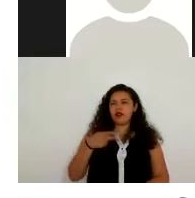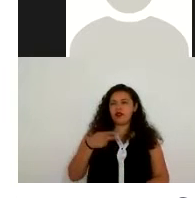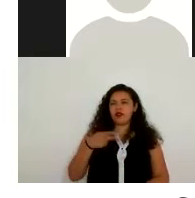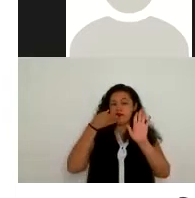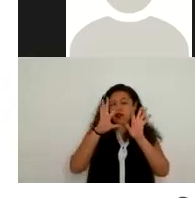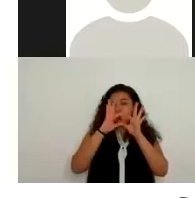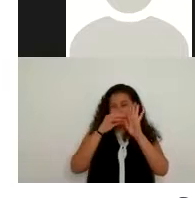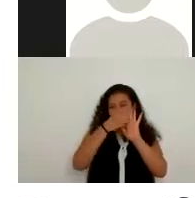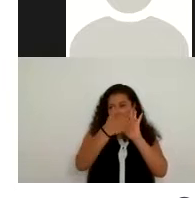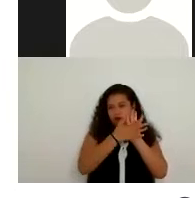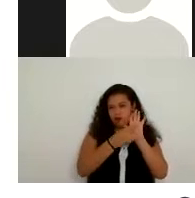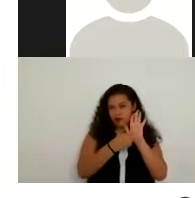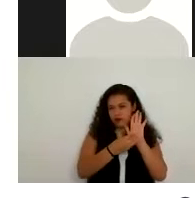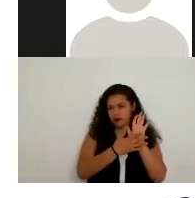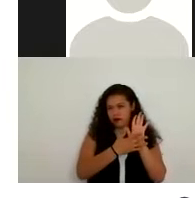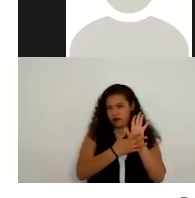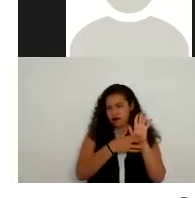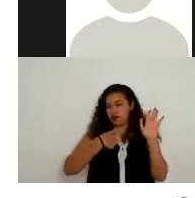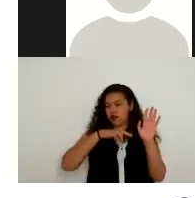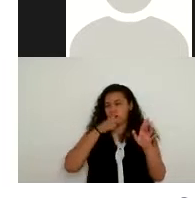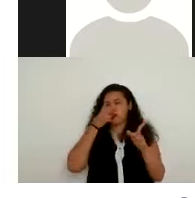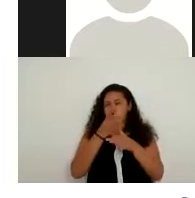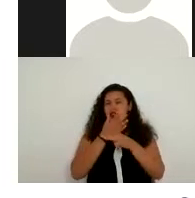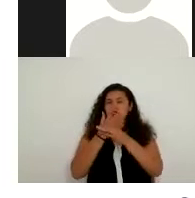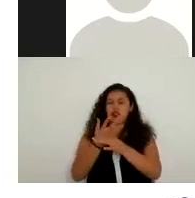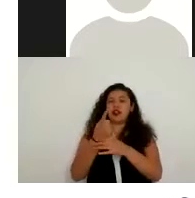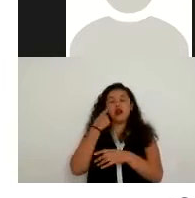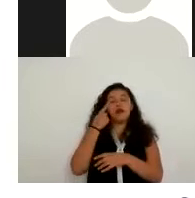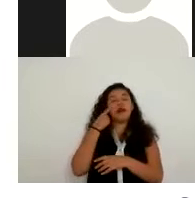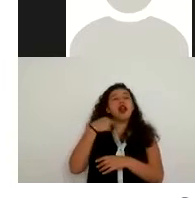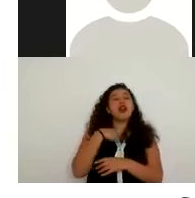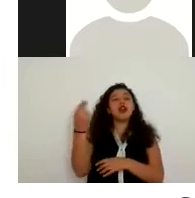nosotros ahí vamos a señalar mira yo te voy a requerir la información